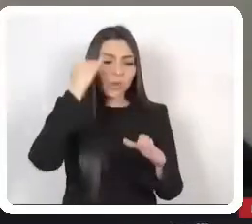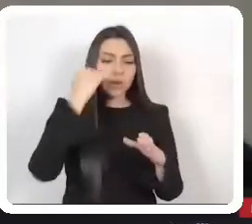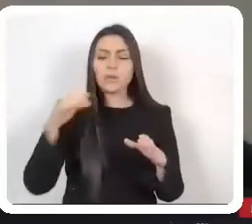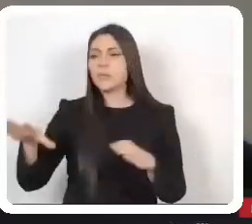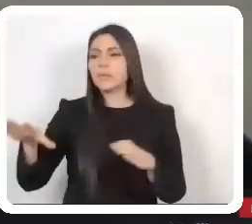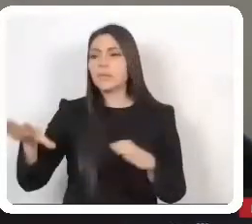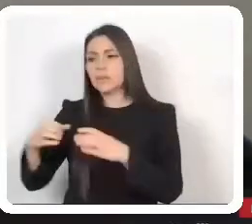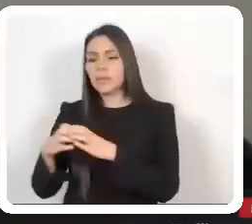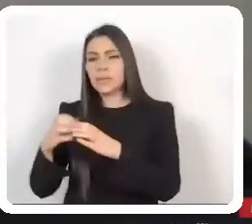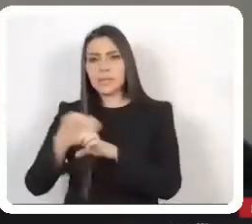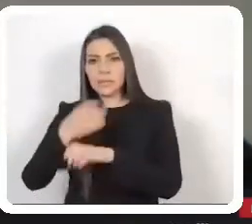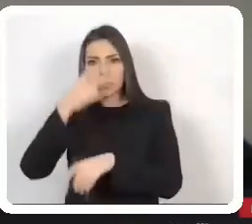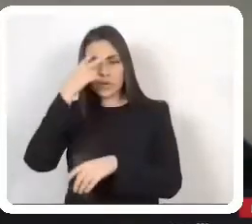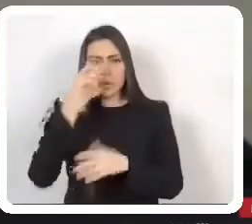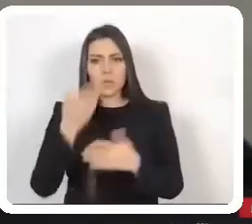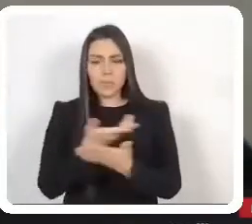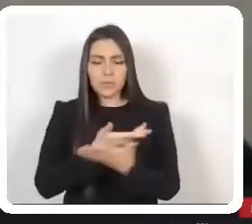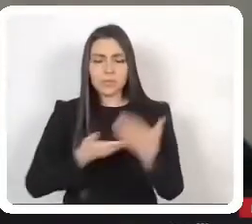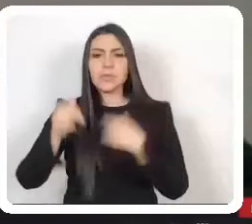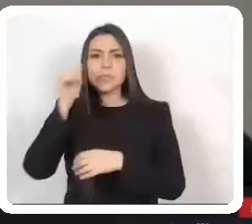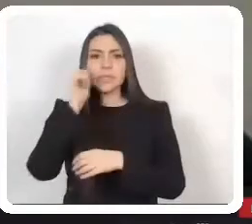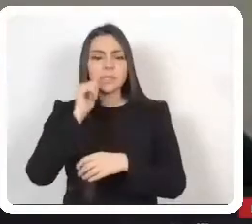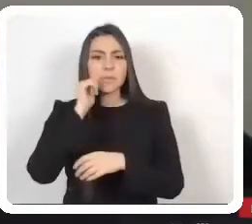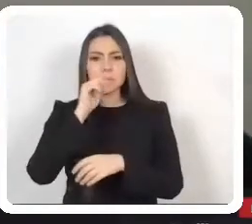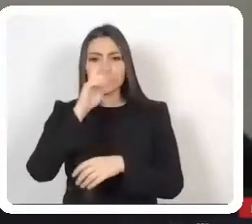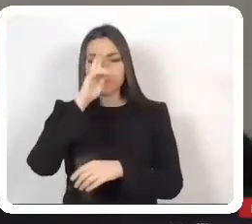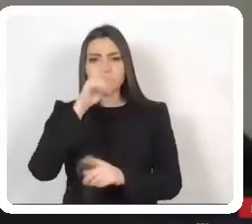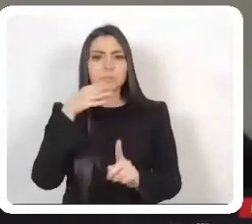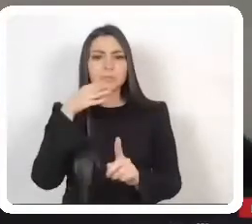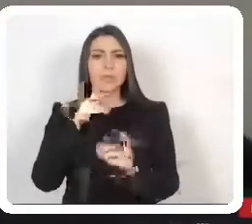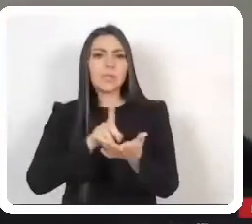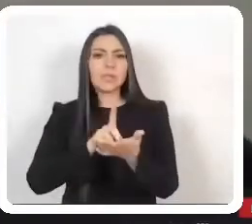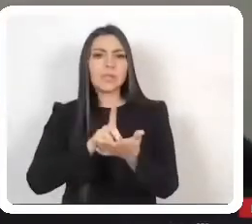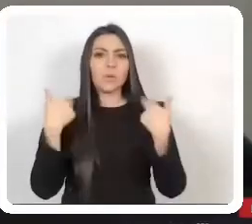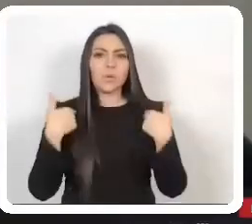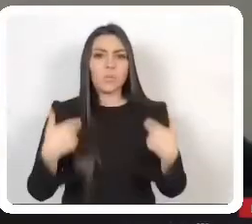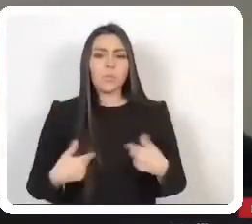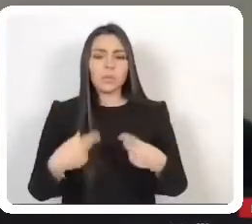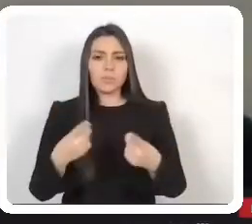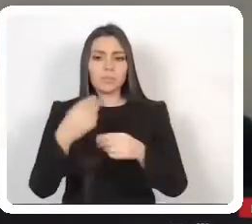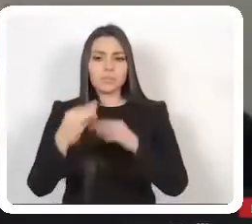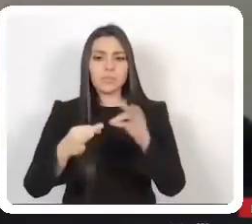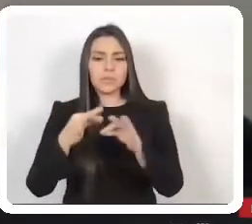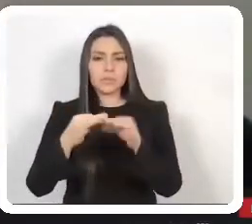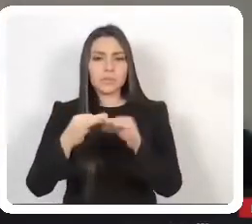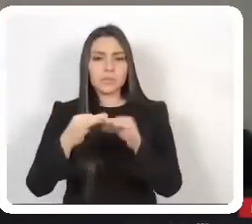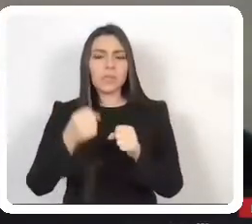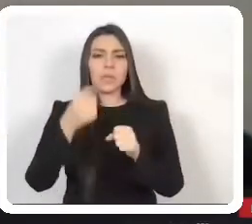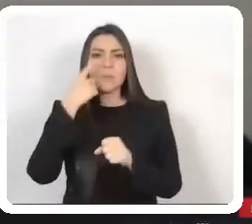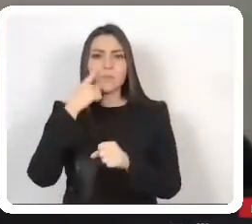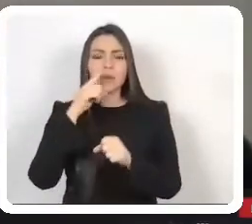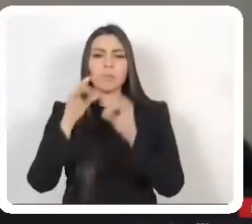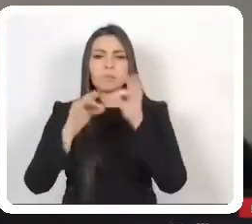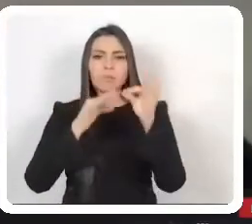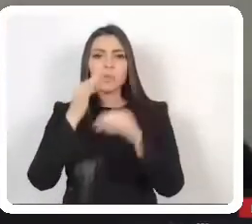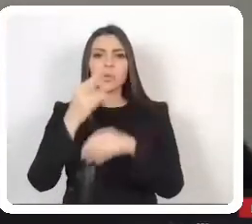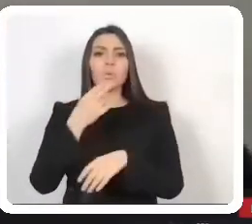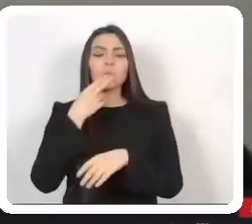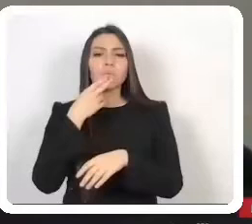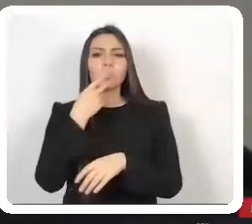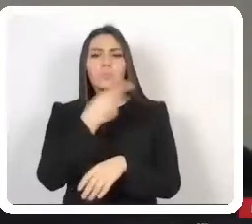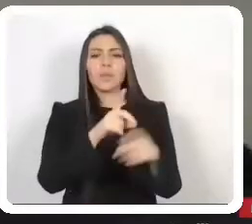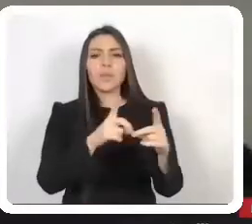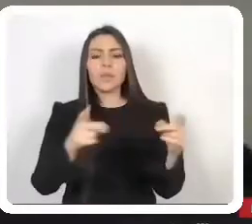Garantizando en todo momento los derechos humanos con la finalidad de brindar promoción al uso y desarrollo de las lenguas.